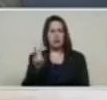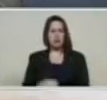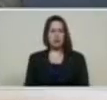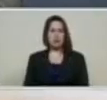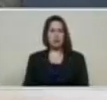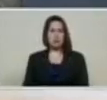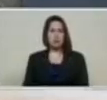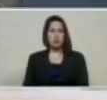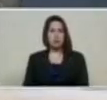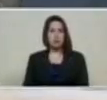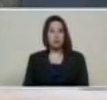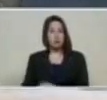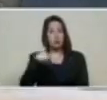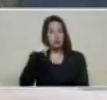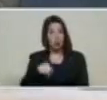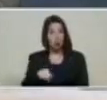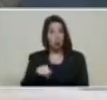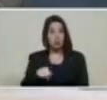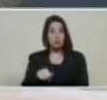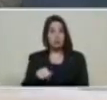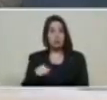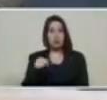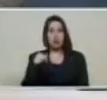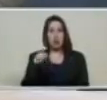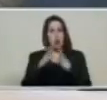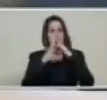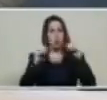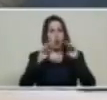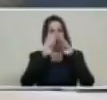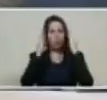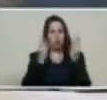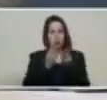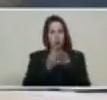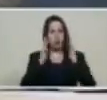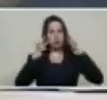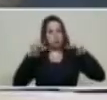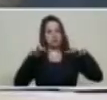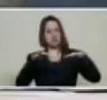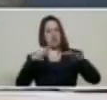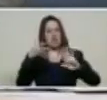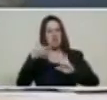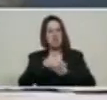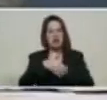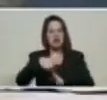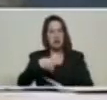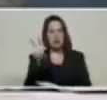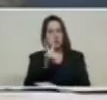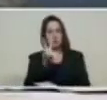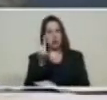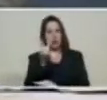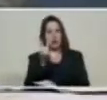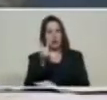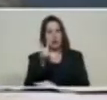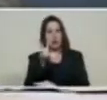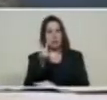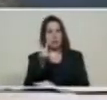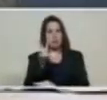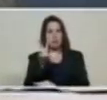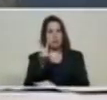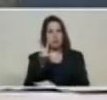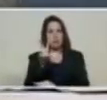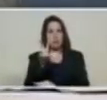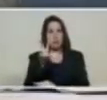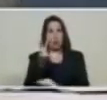Sencillamente, hoy, los ojos del mundo están centrados en el país, están centrados en Venezuela, de una manera muy